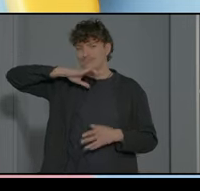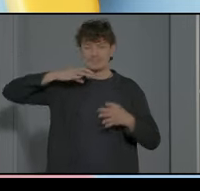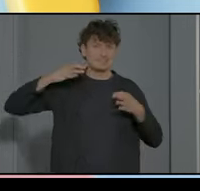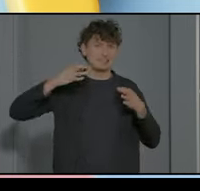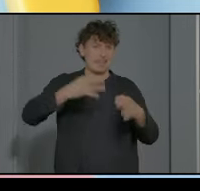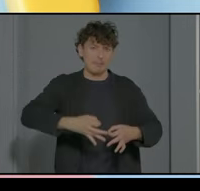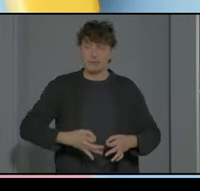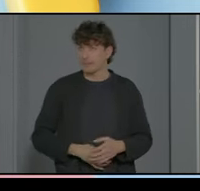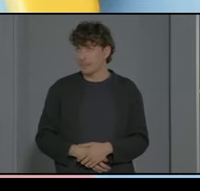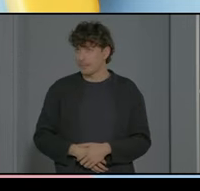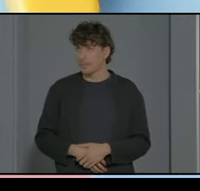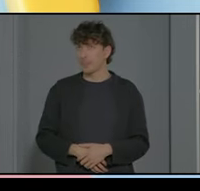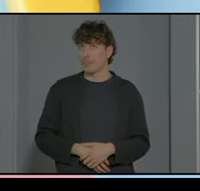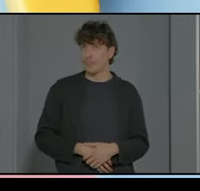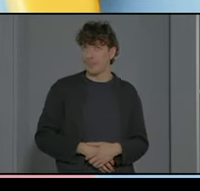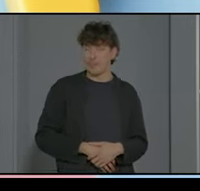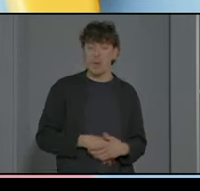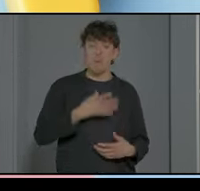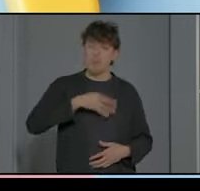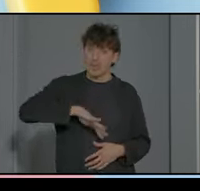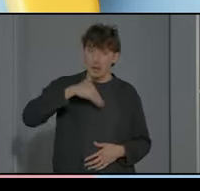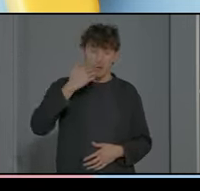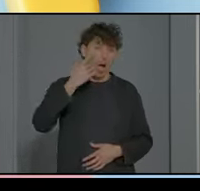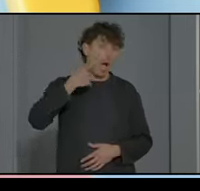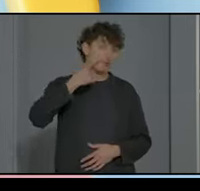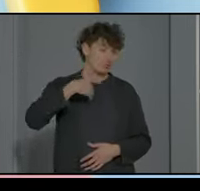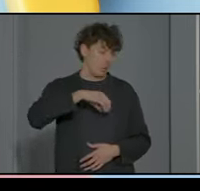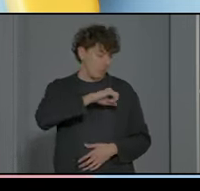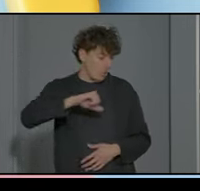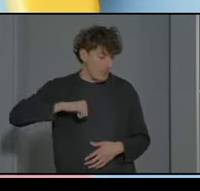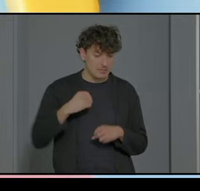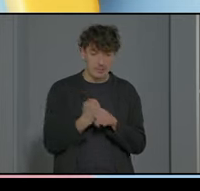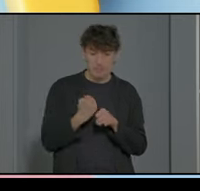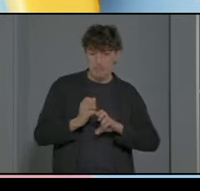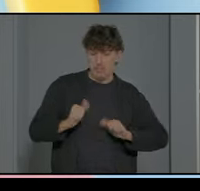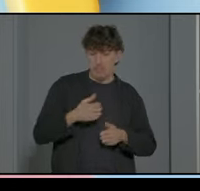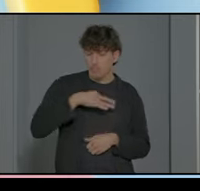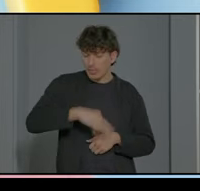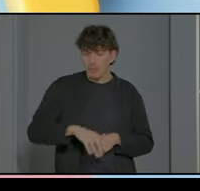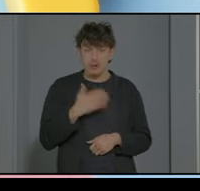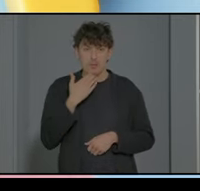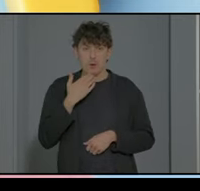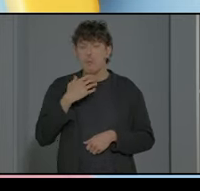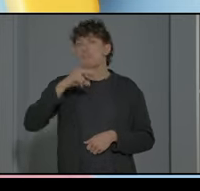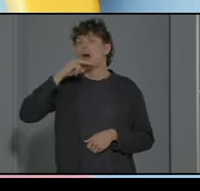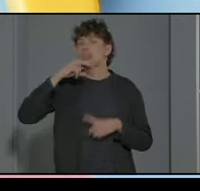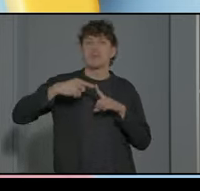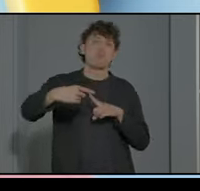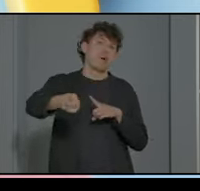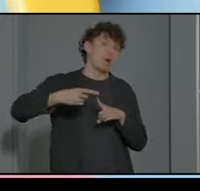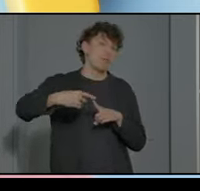podemos ya empezar a trabajar pequeños hábitos de autonomía pues eso ir al baño que el baño siempre es importante